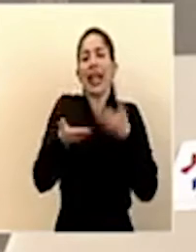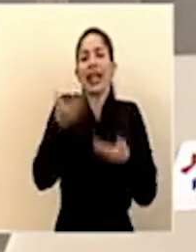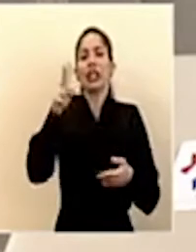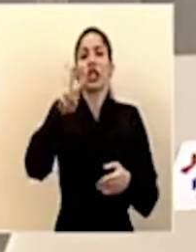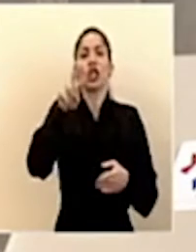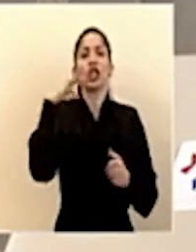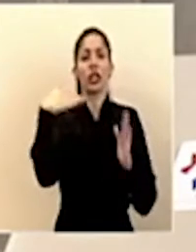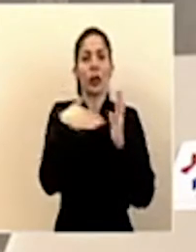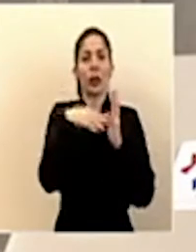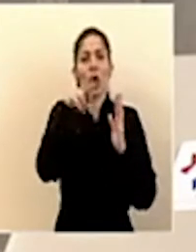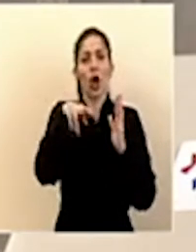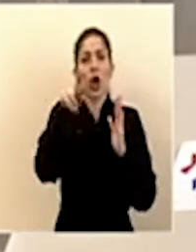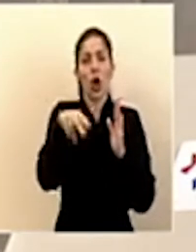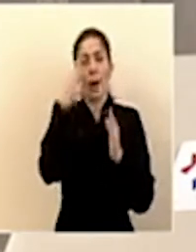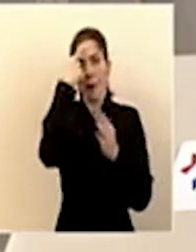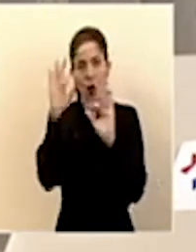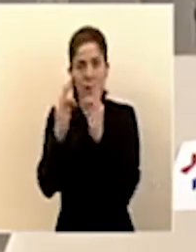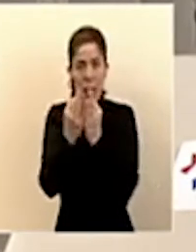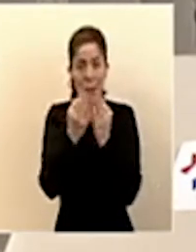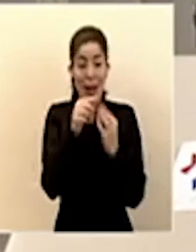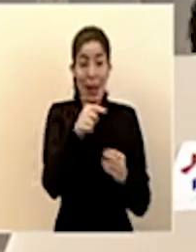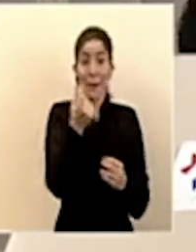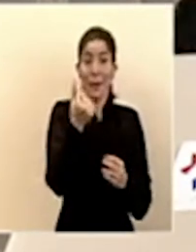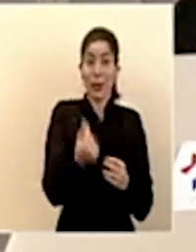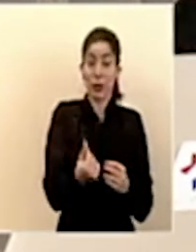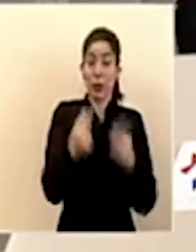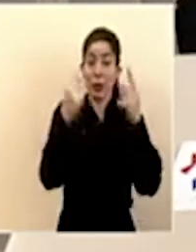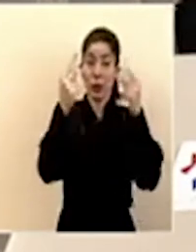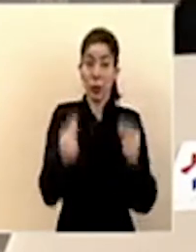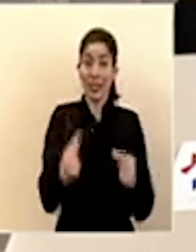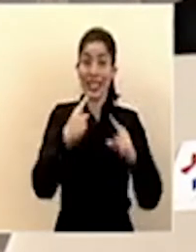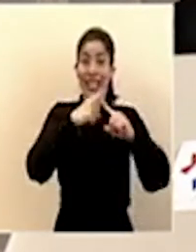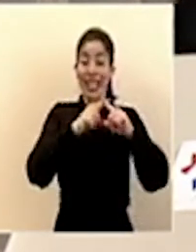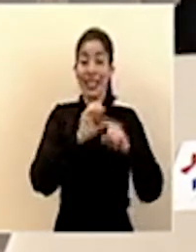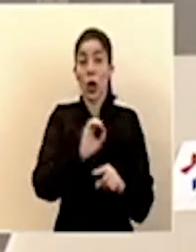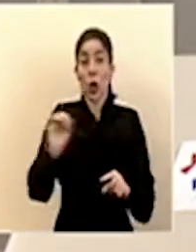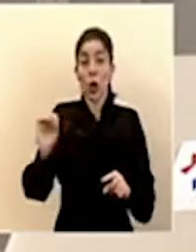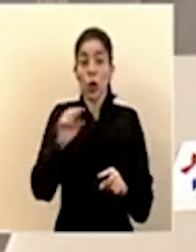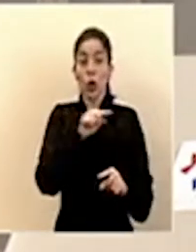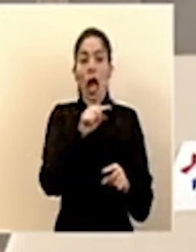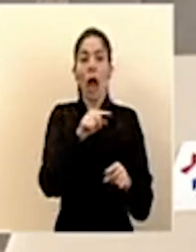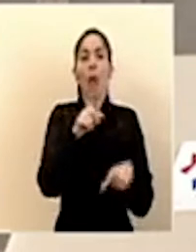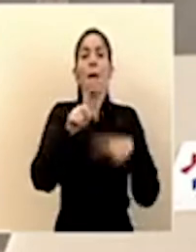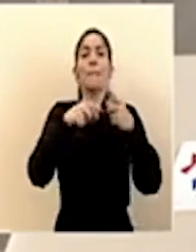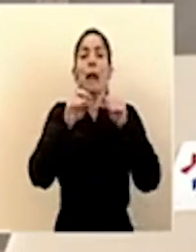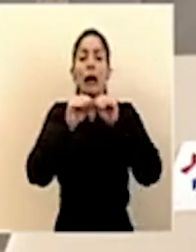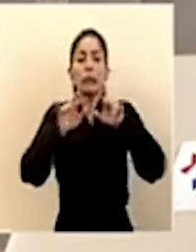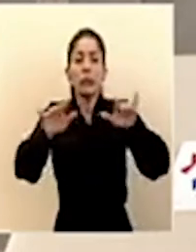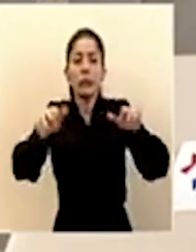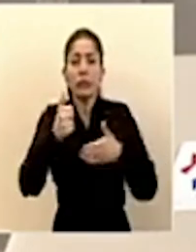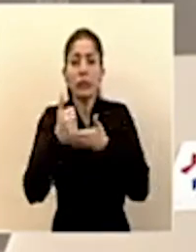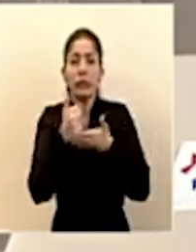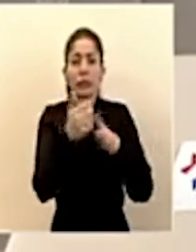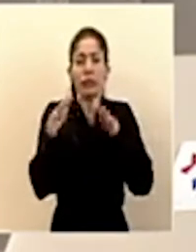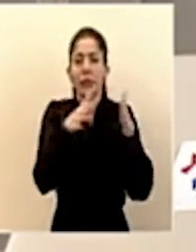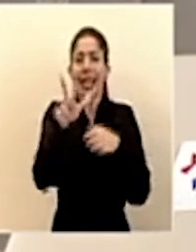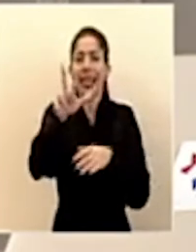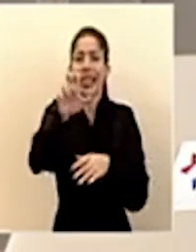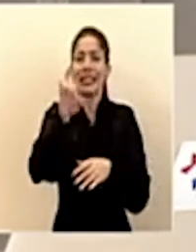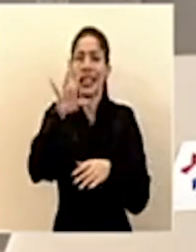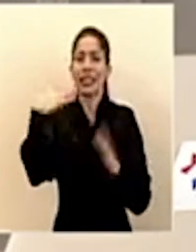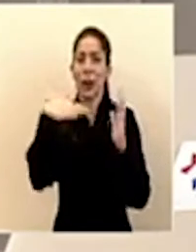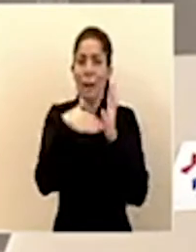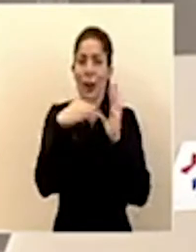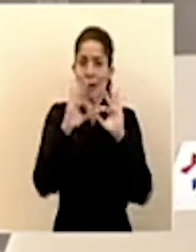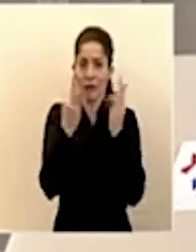200 mil colones. Es decir, este presupuesto extraordinario llegaría a un número aproximado de 375 mil familias